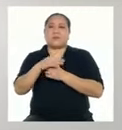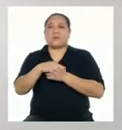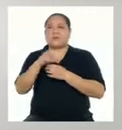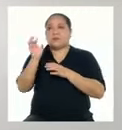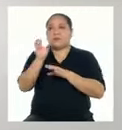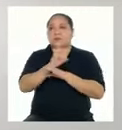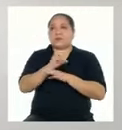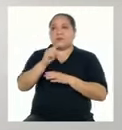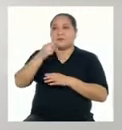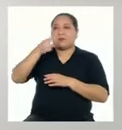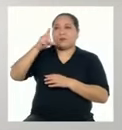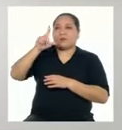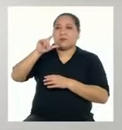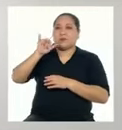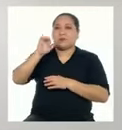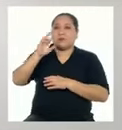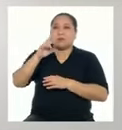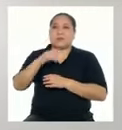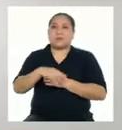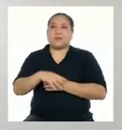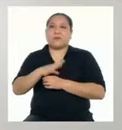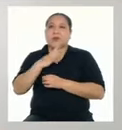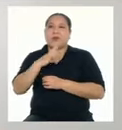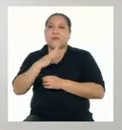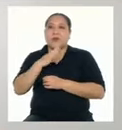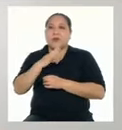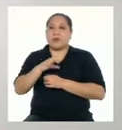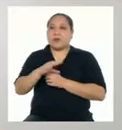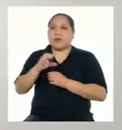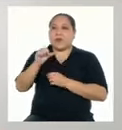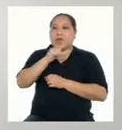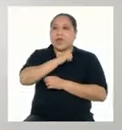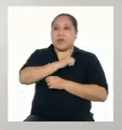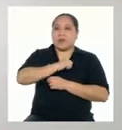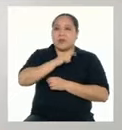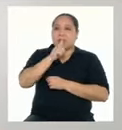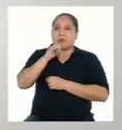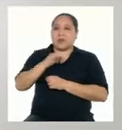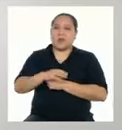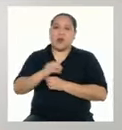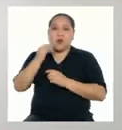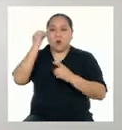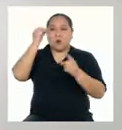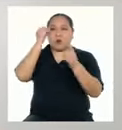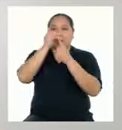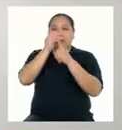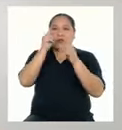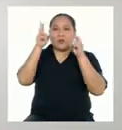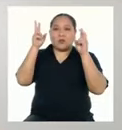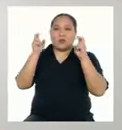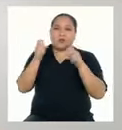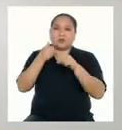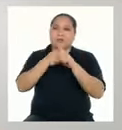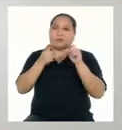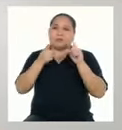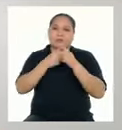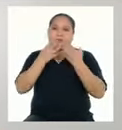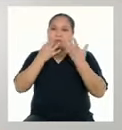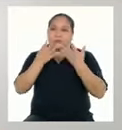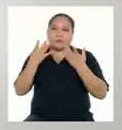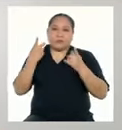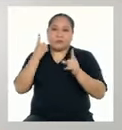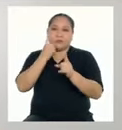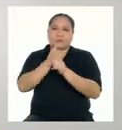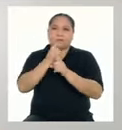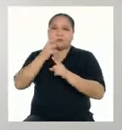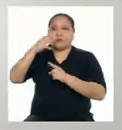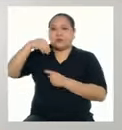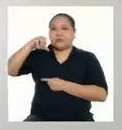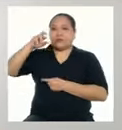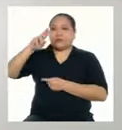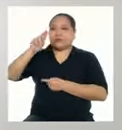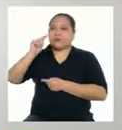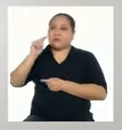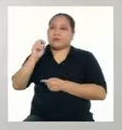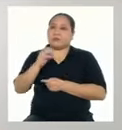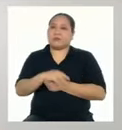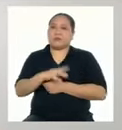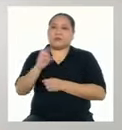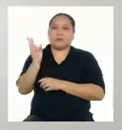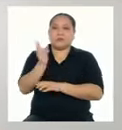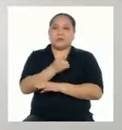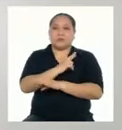lírico Actitud lírica Objeto Y tema Pero sin Los elementos Formales Métrica